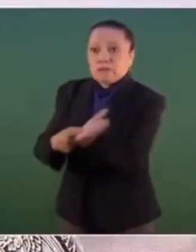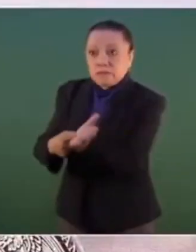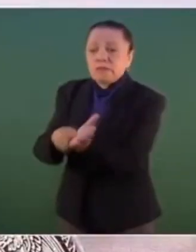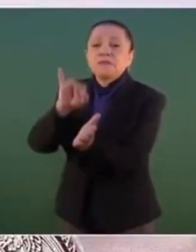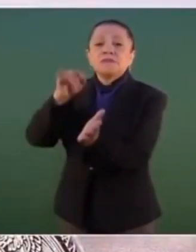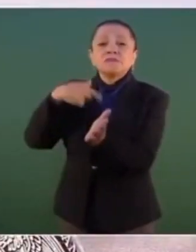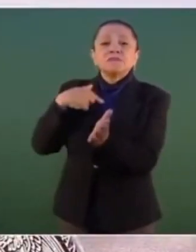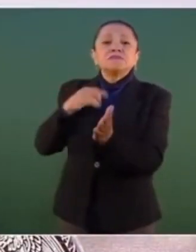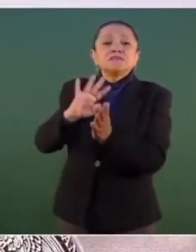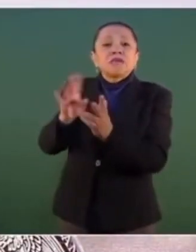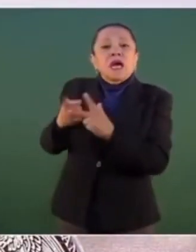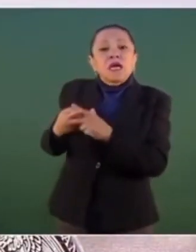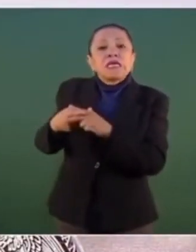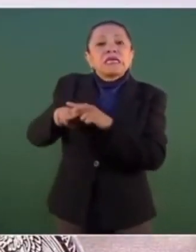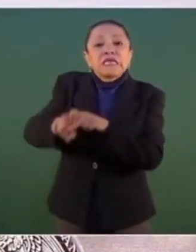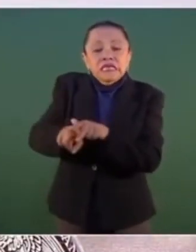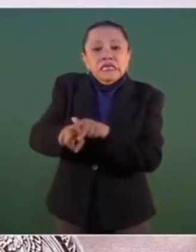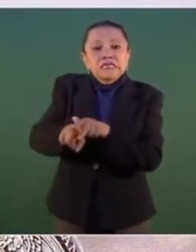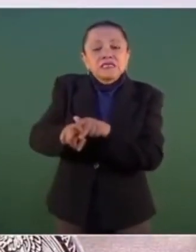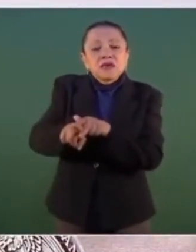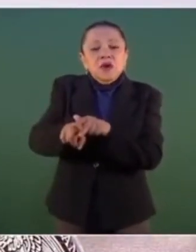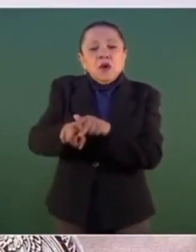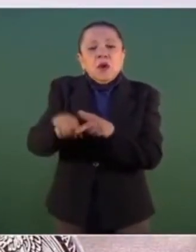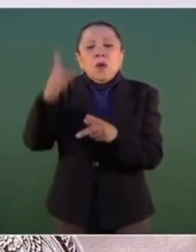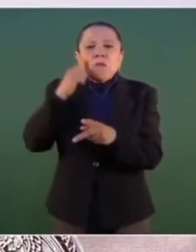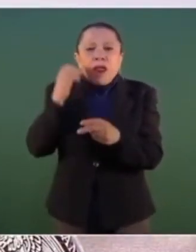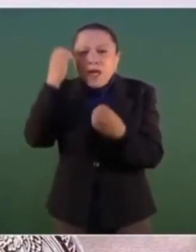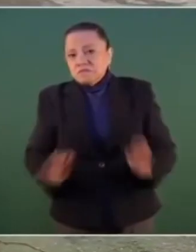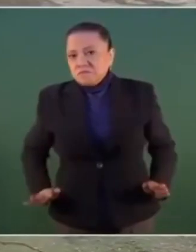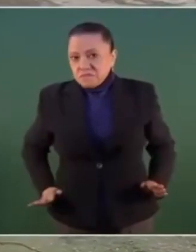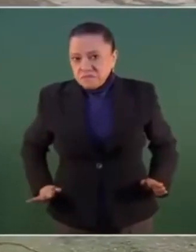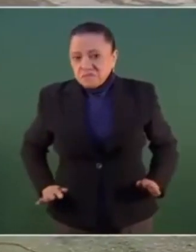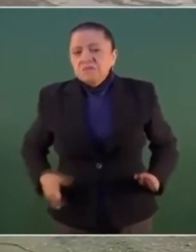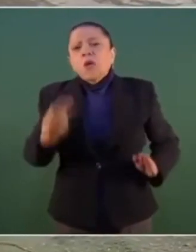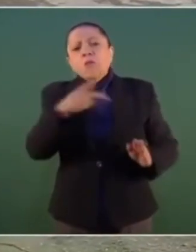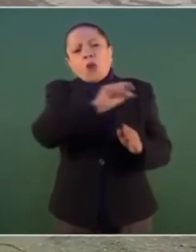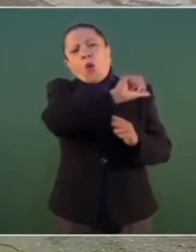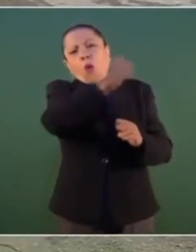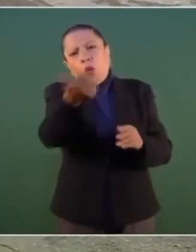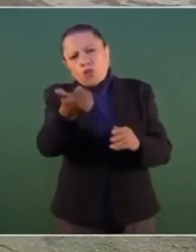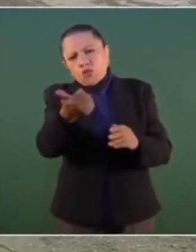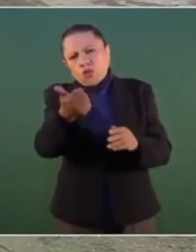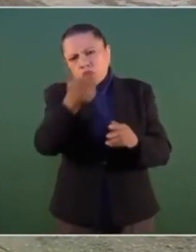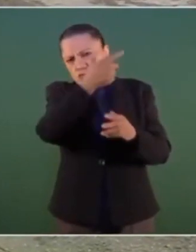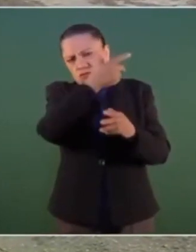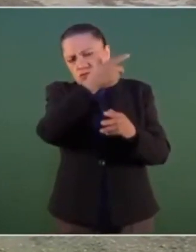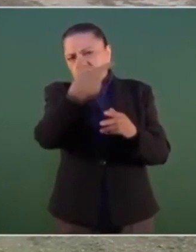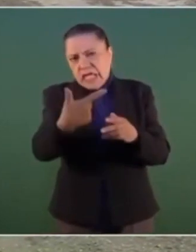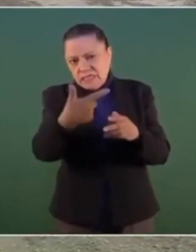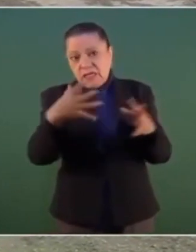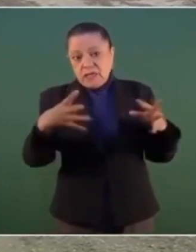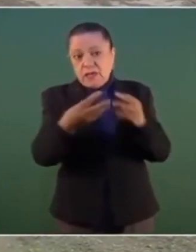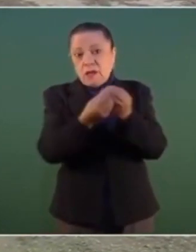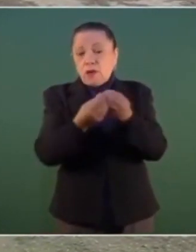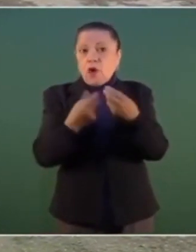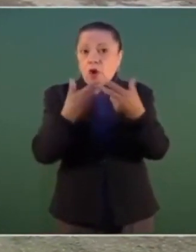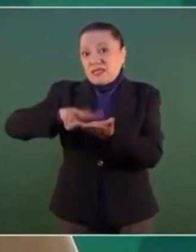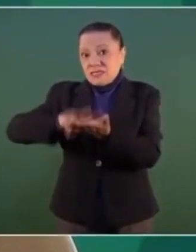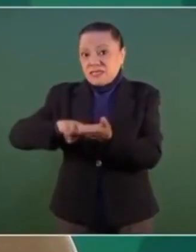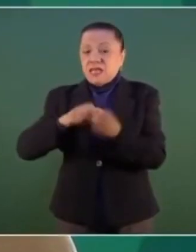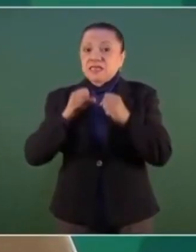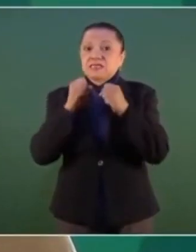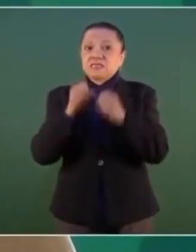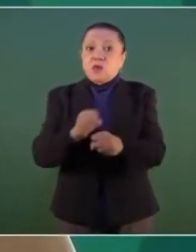indebidas que se llevaron a cabo durante años en administraciones pasadas. En tal virtud, es exigible un compromiso